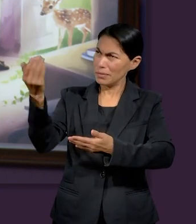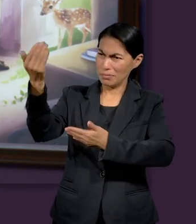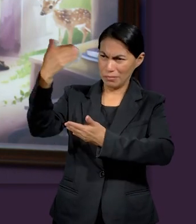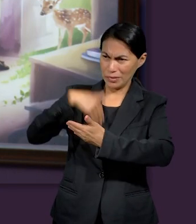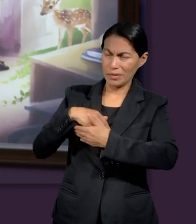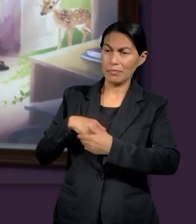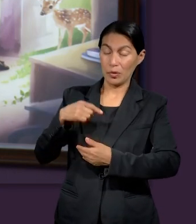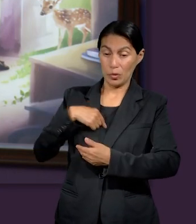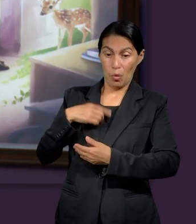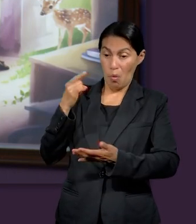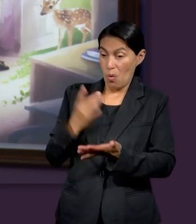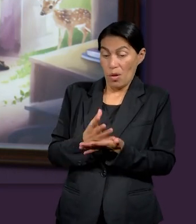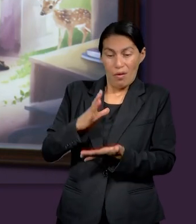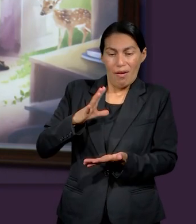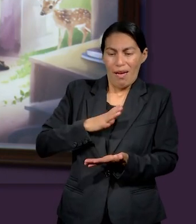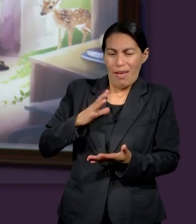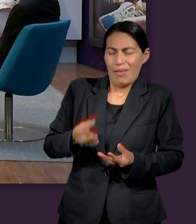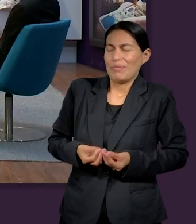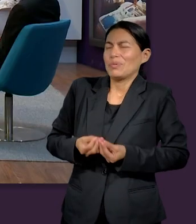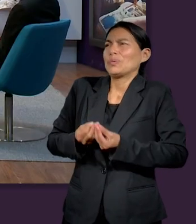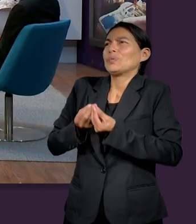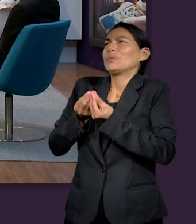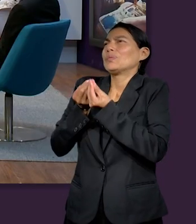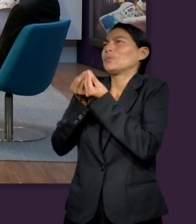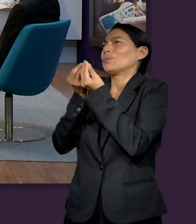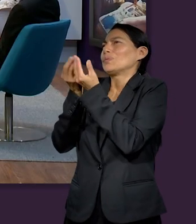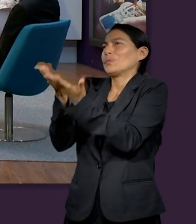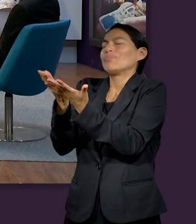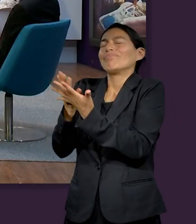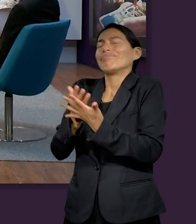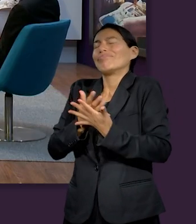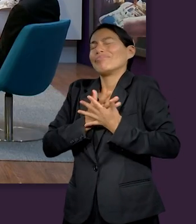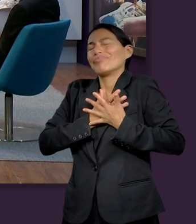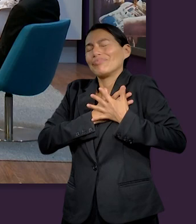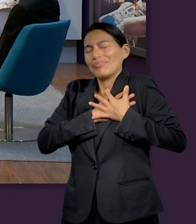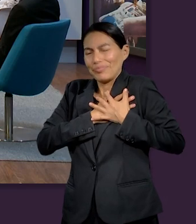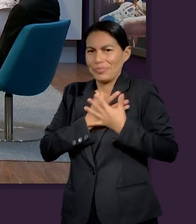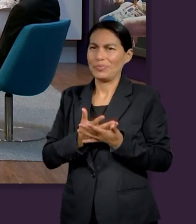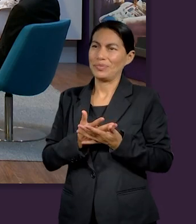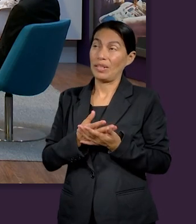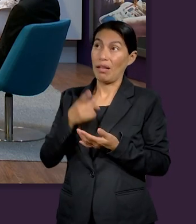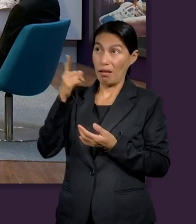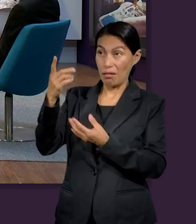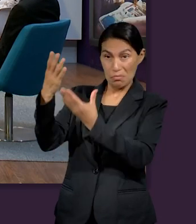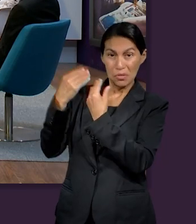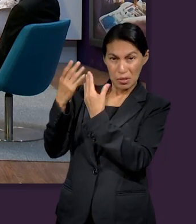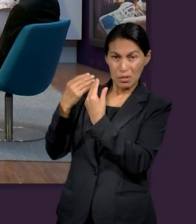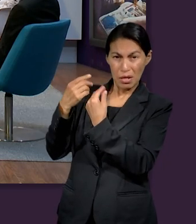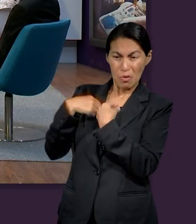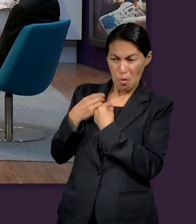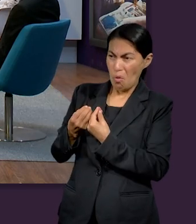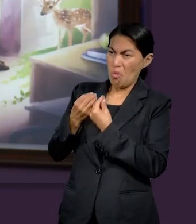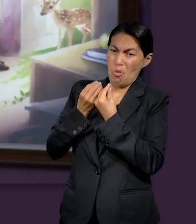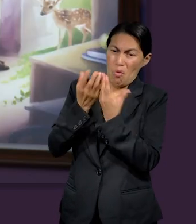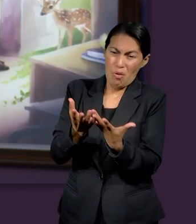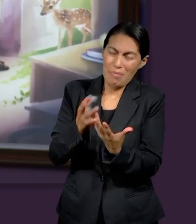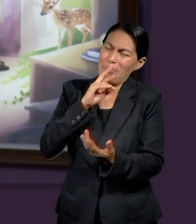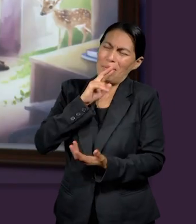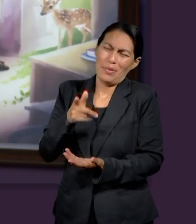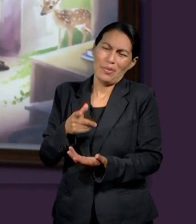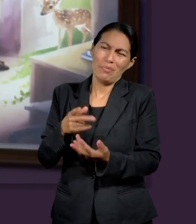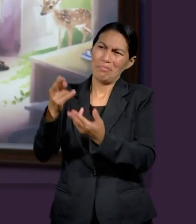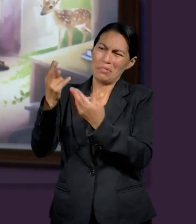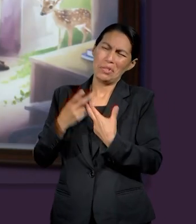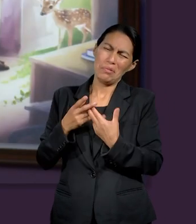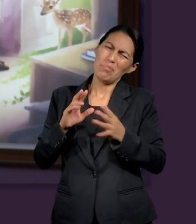y decirle señor esto es lo que tengo esto es lo que te doy y lo hago por amor y porque tú me has enseñado que dar